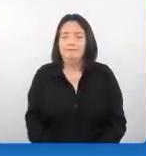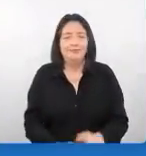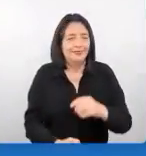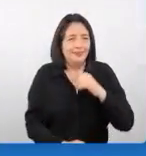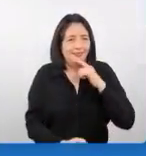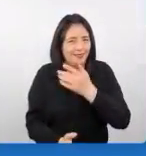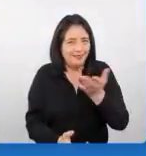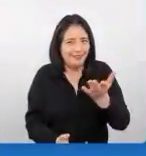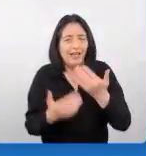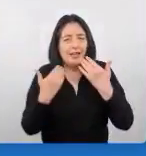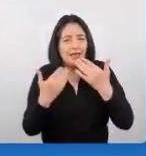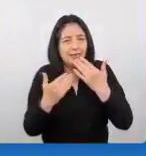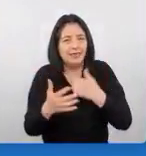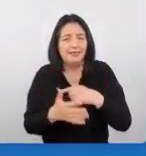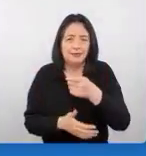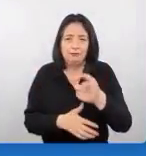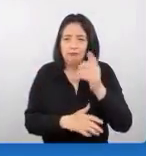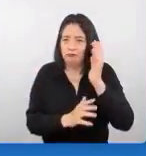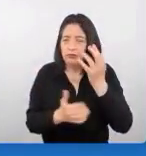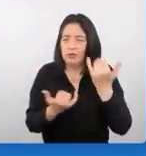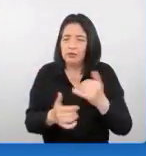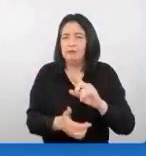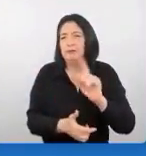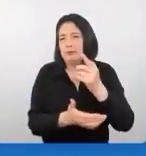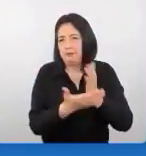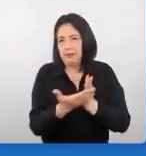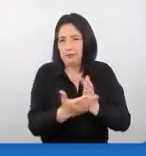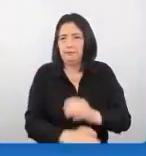les agradezco mucho su participación en este primer bloque